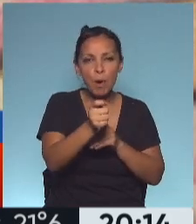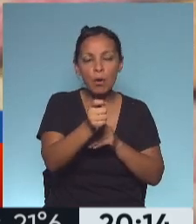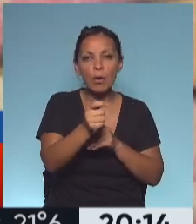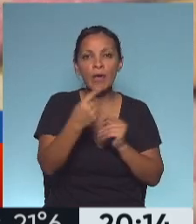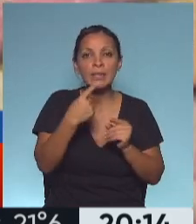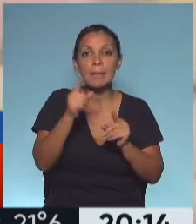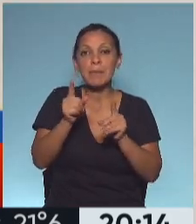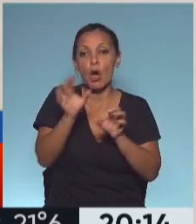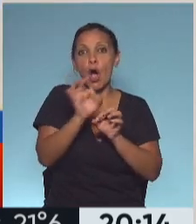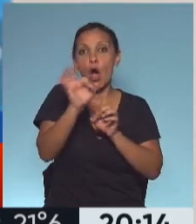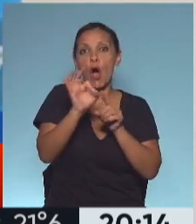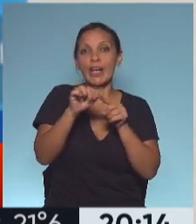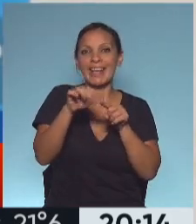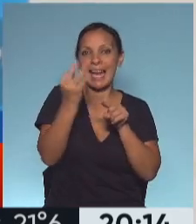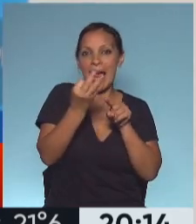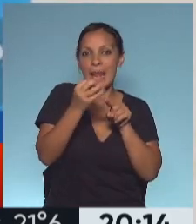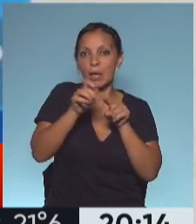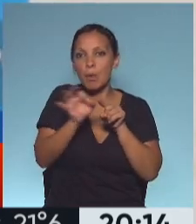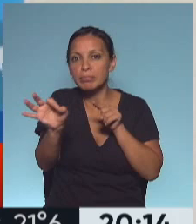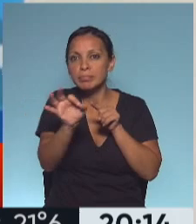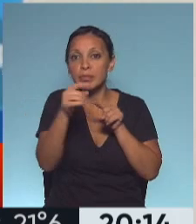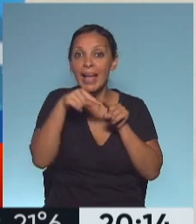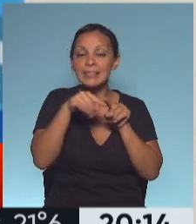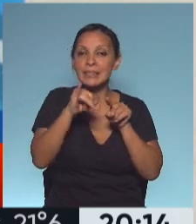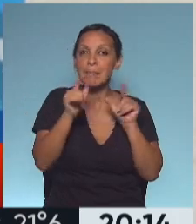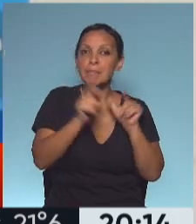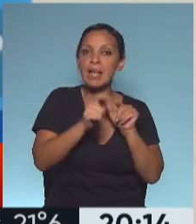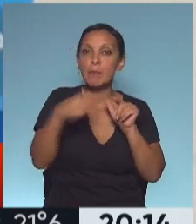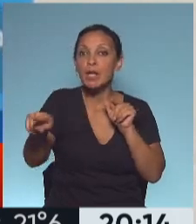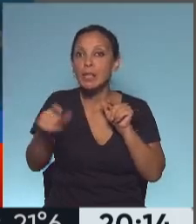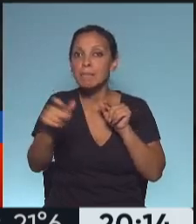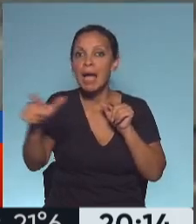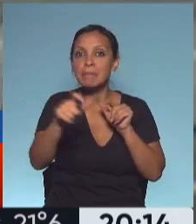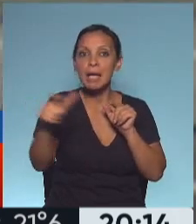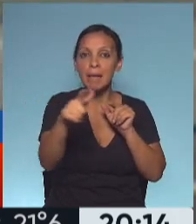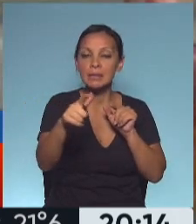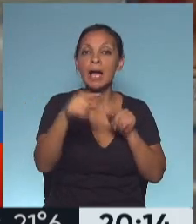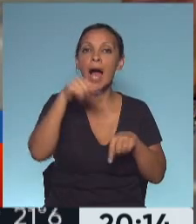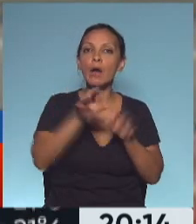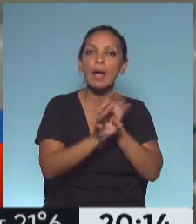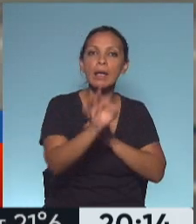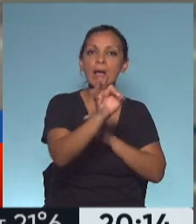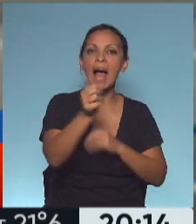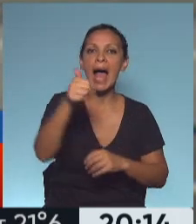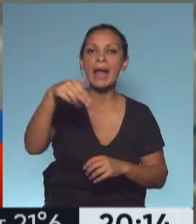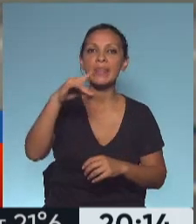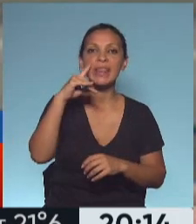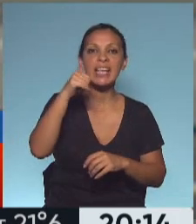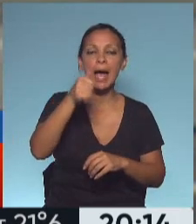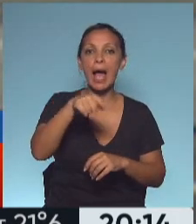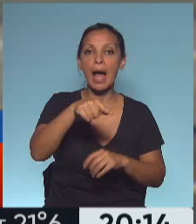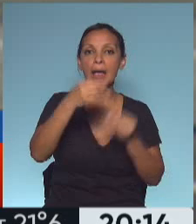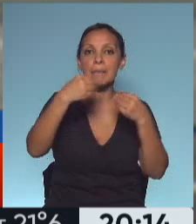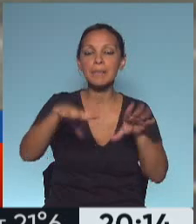original, por así decirlo, ya casi hoy día sea minoritaria. Y hay una nueva variante, la variante andina, que se describió empezando por la zona del